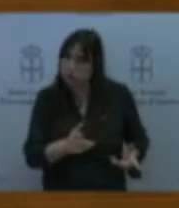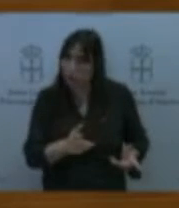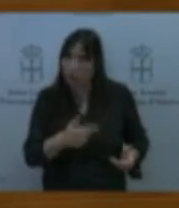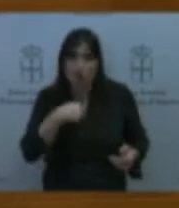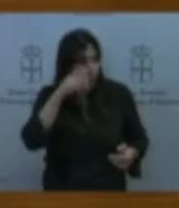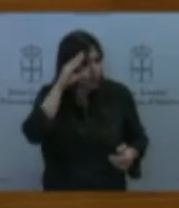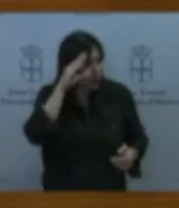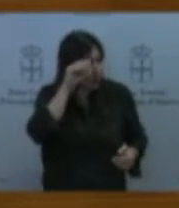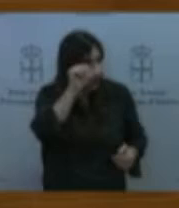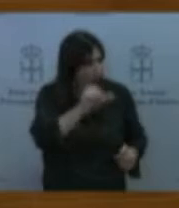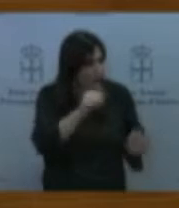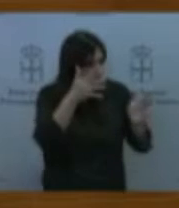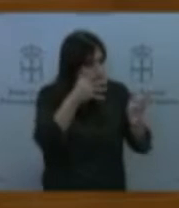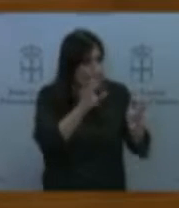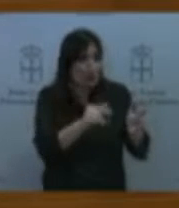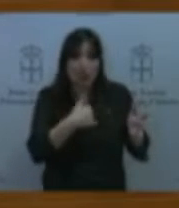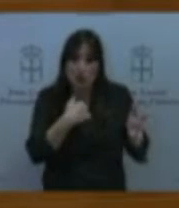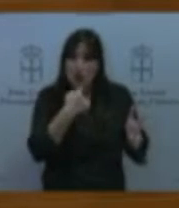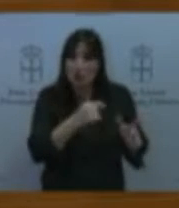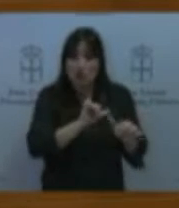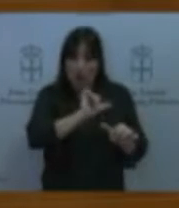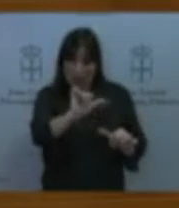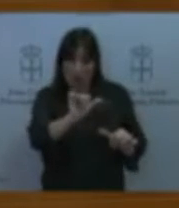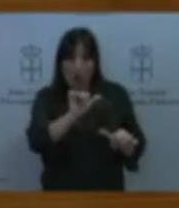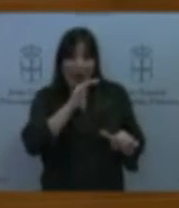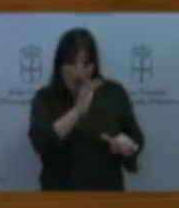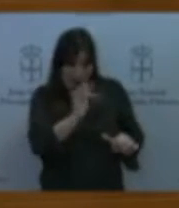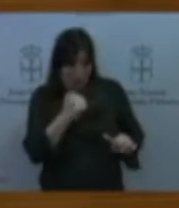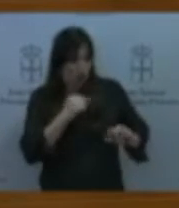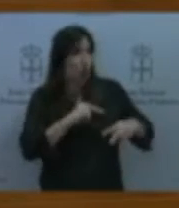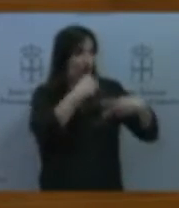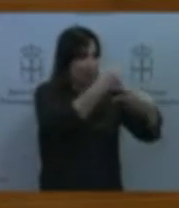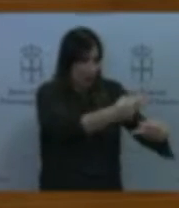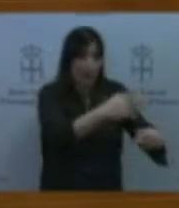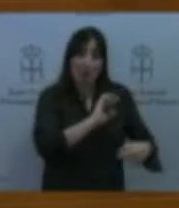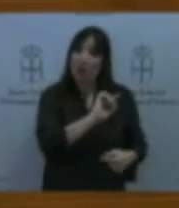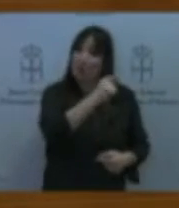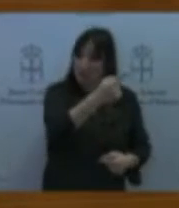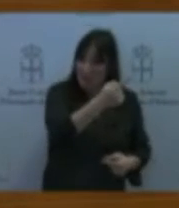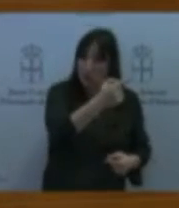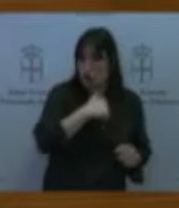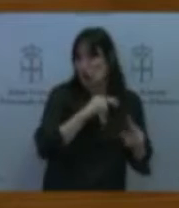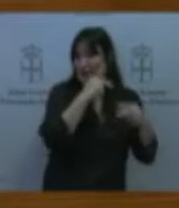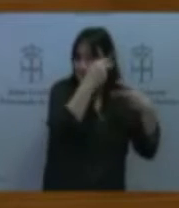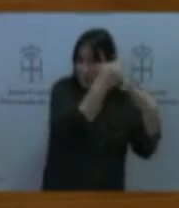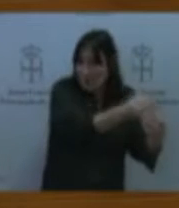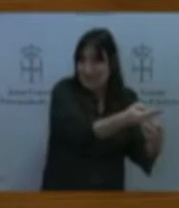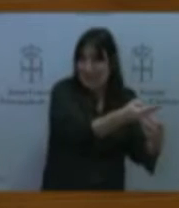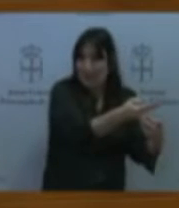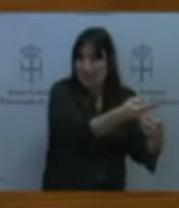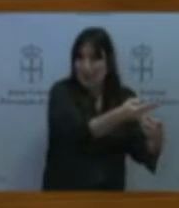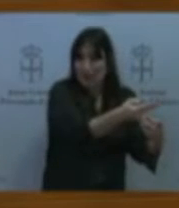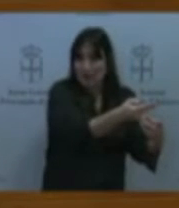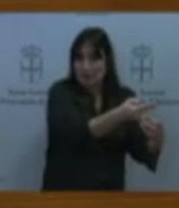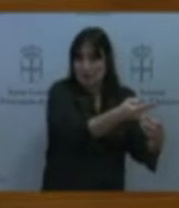Gijón le daría respuesta después de responderle espero que tratando de atenerme a lo que usted ha pedido después de responderle a lo que